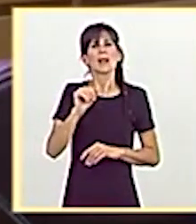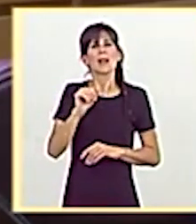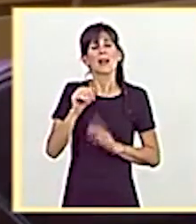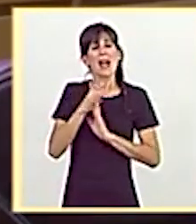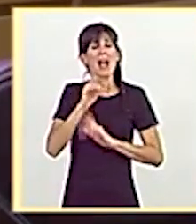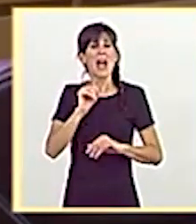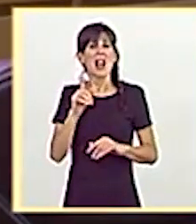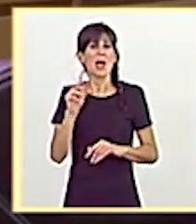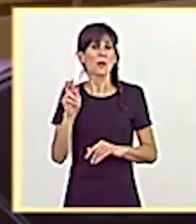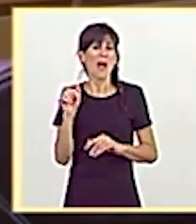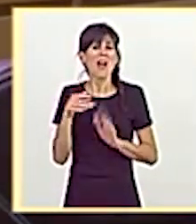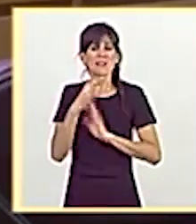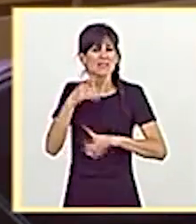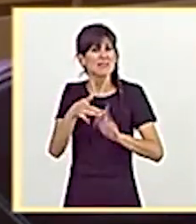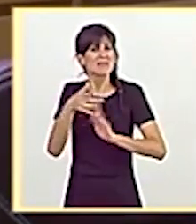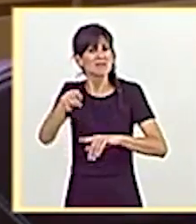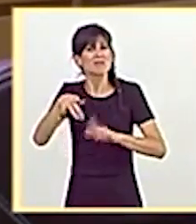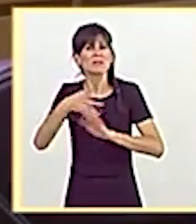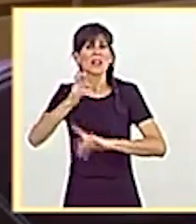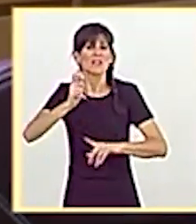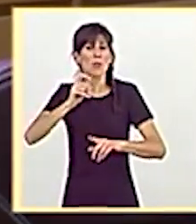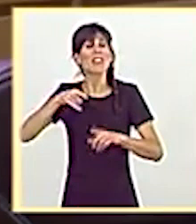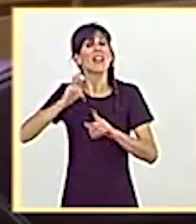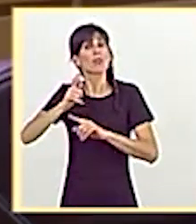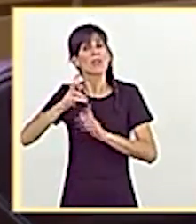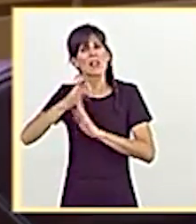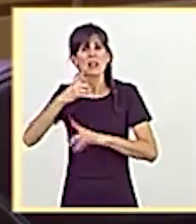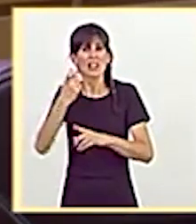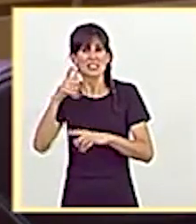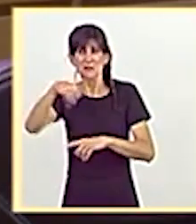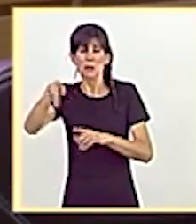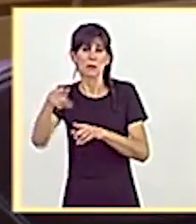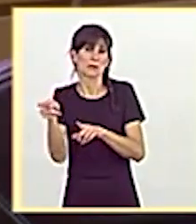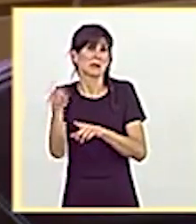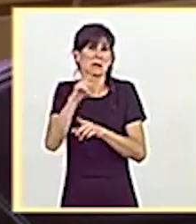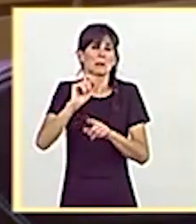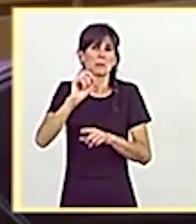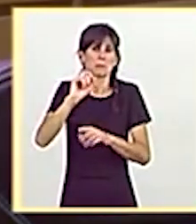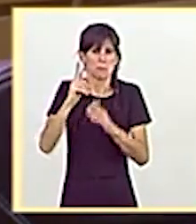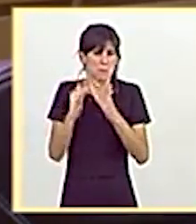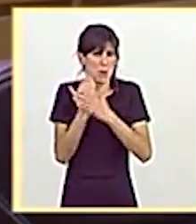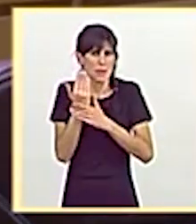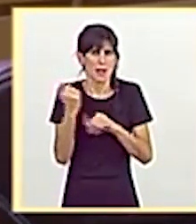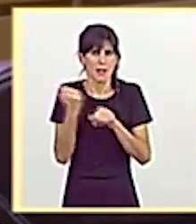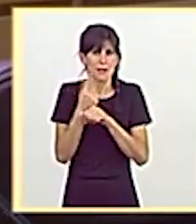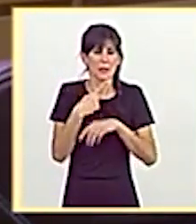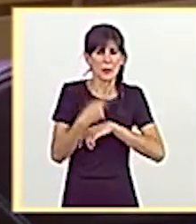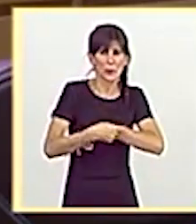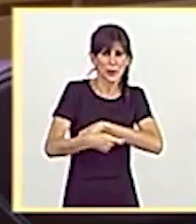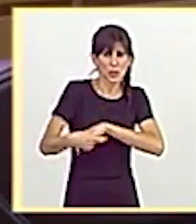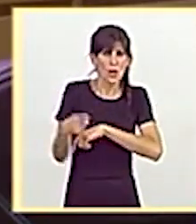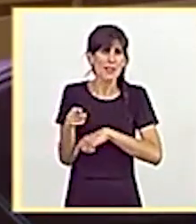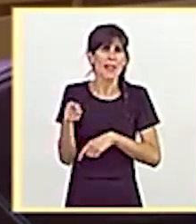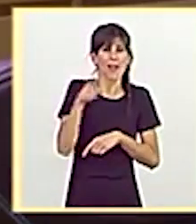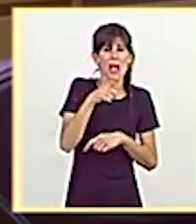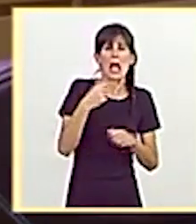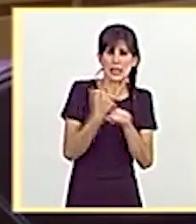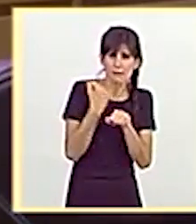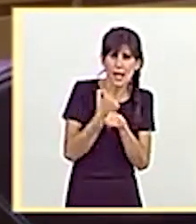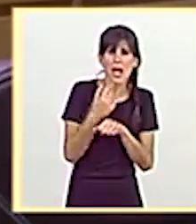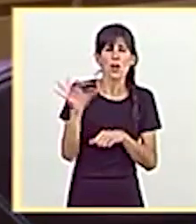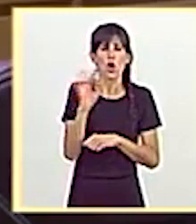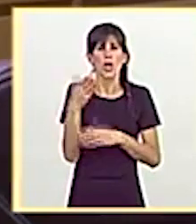siguen a la espera de recuperar frecuencias, sobre todo las necesarias, para los que se dirigen a primera hora de la mañana a Vitoria-Gasteiz a trabajar